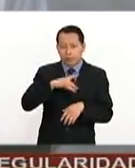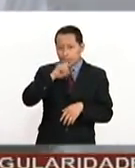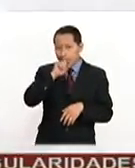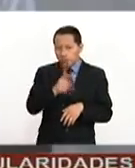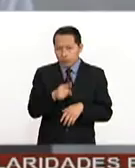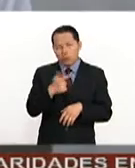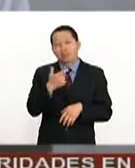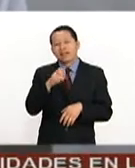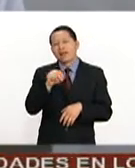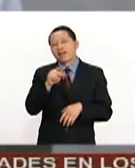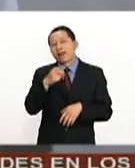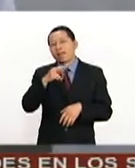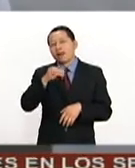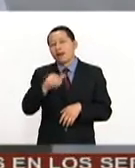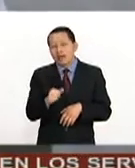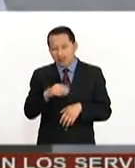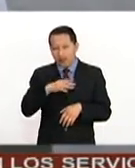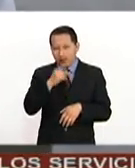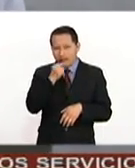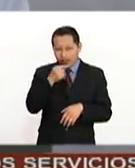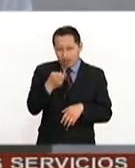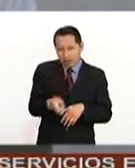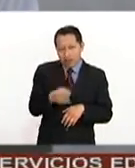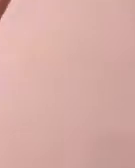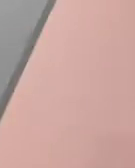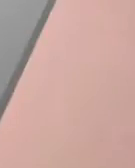gendarmería, particularmente aquí en Córdoba.